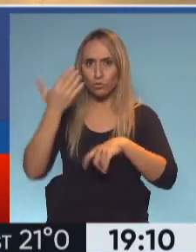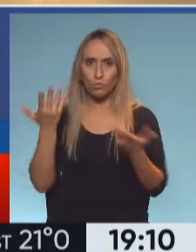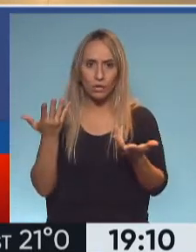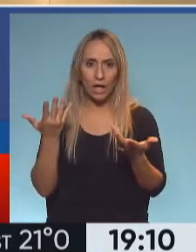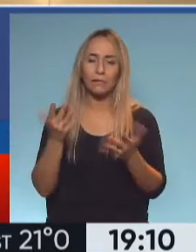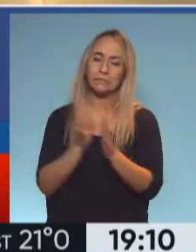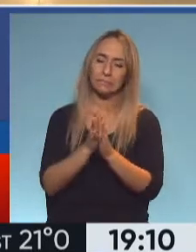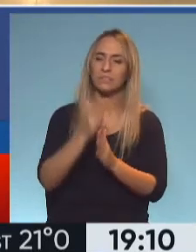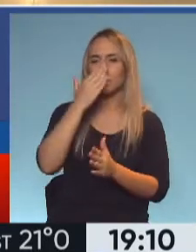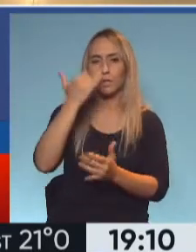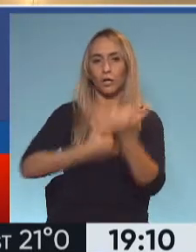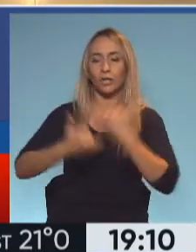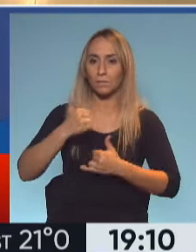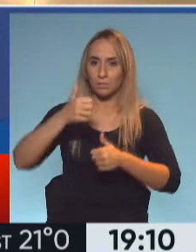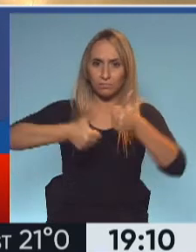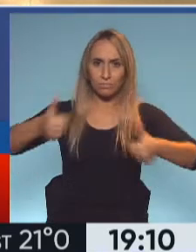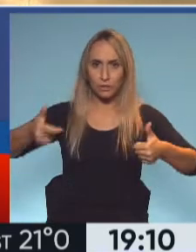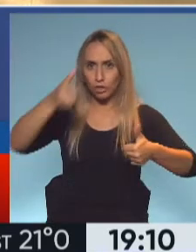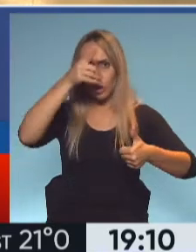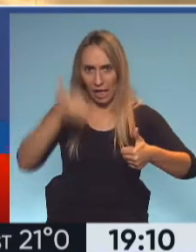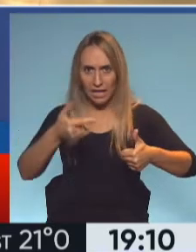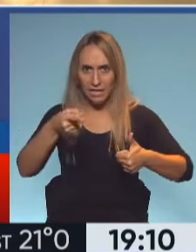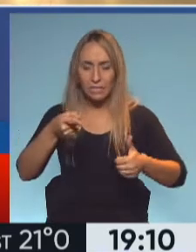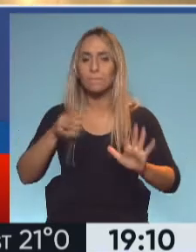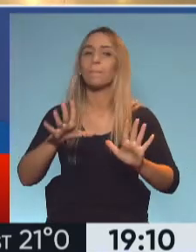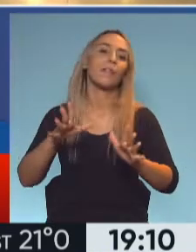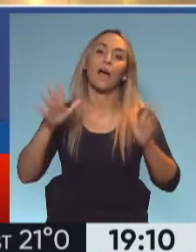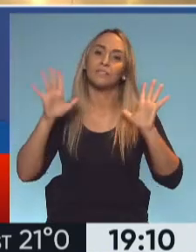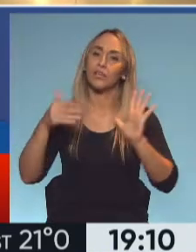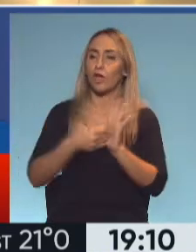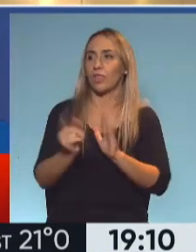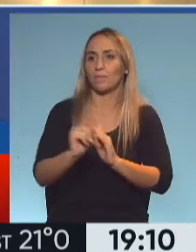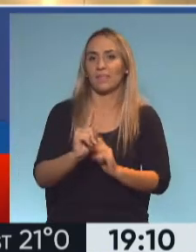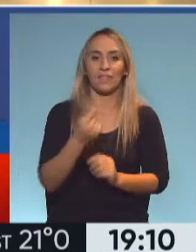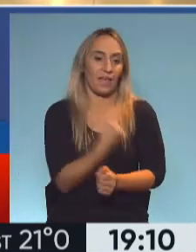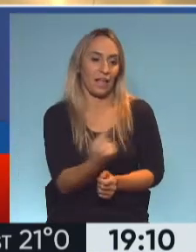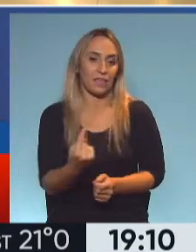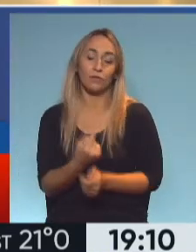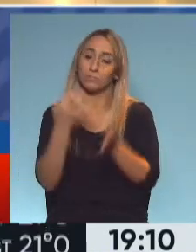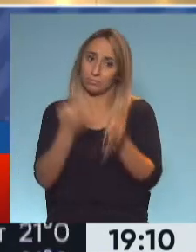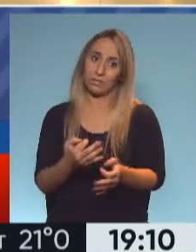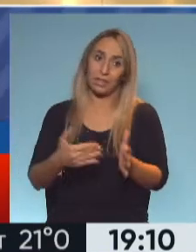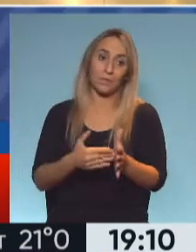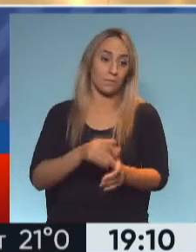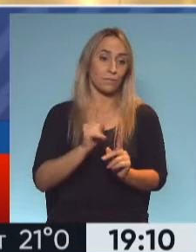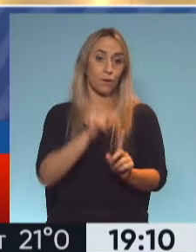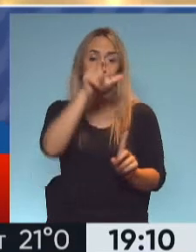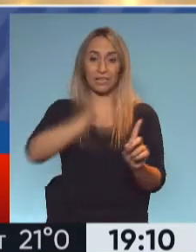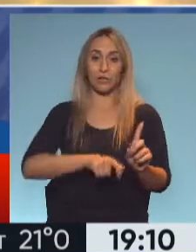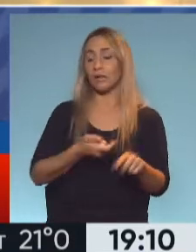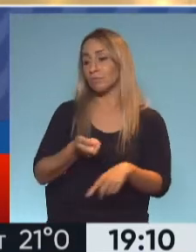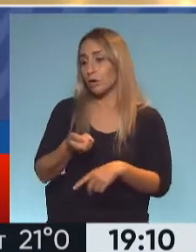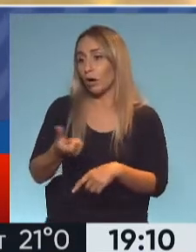controles en el lugar. Te agregaría, Feli. A veces no depende solamente de cada uno. Por supuesto. Si no, el que vais y compra un pasaje no sabe